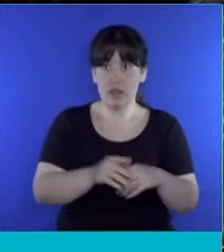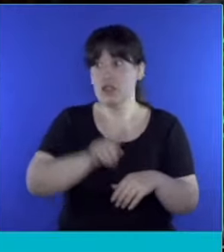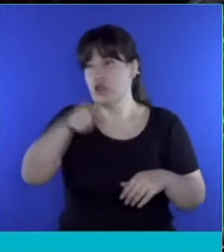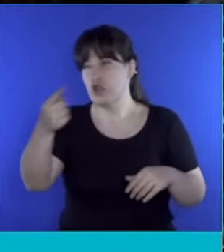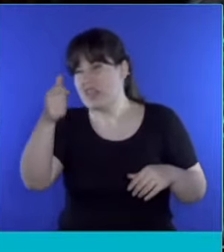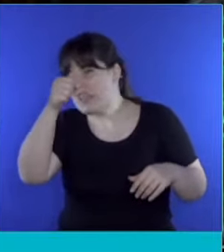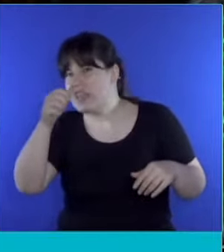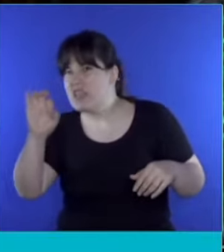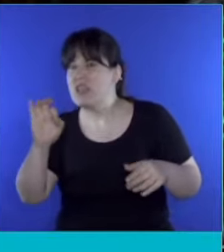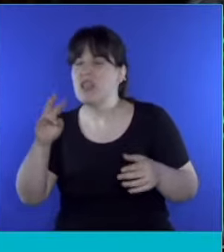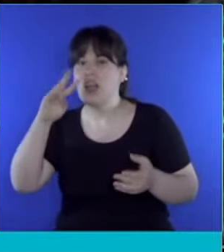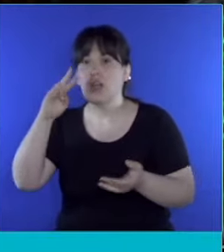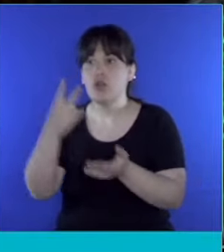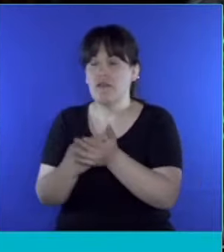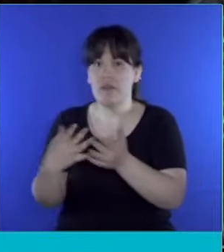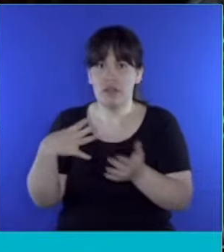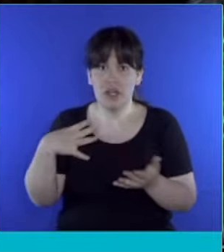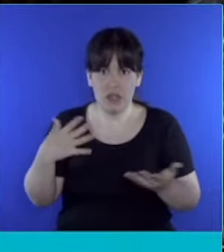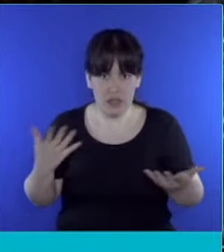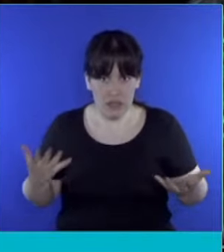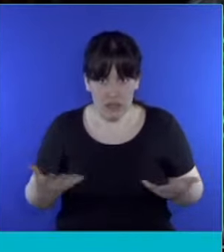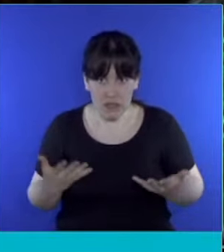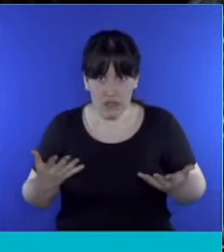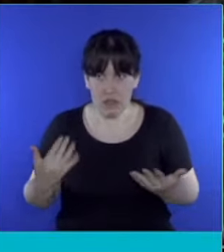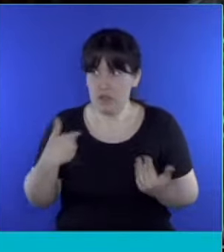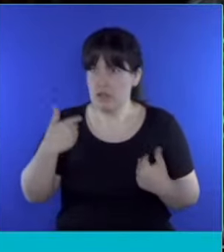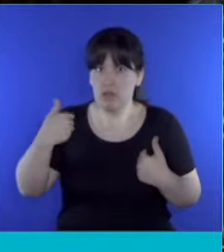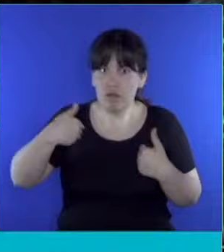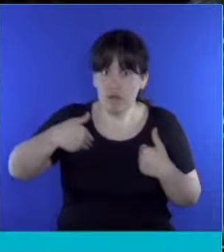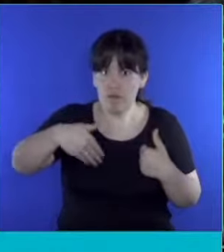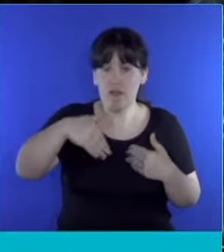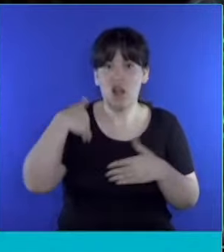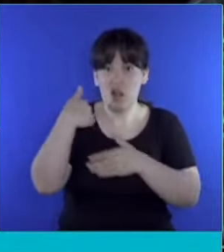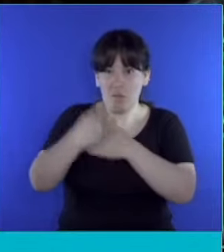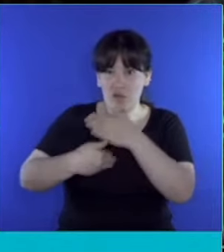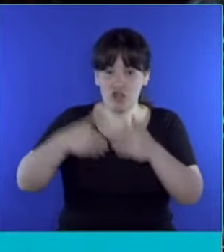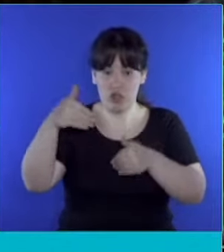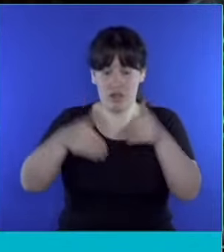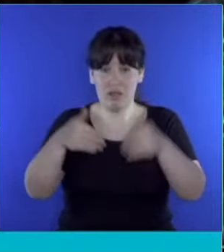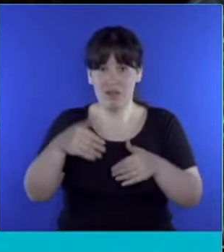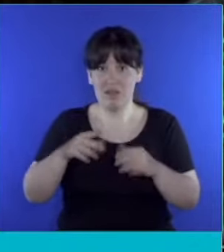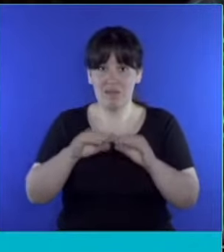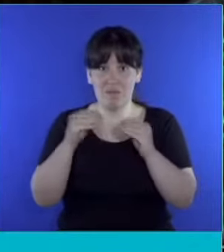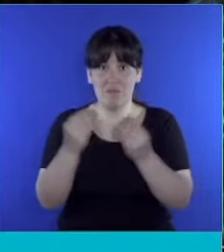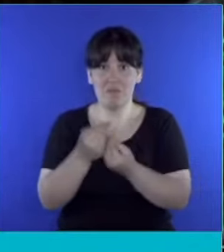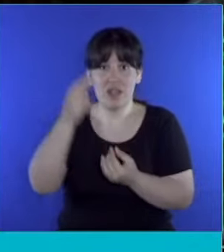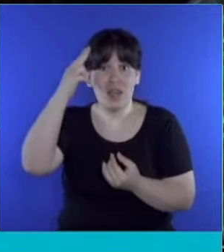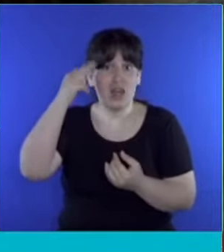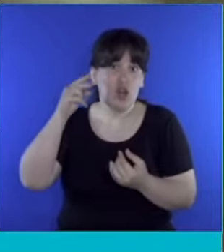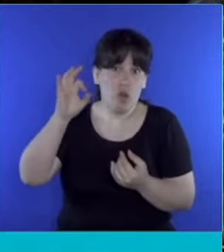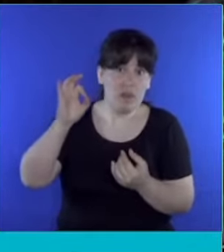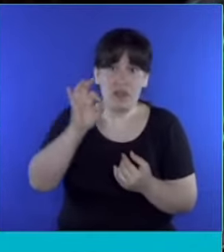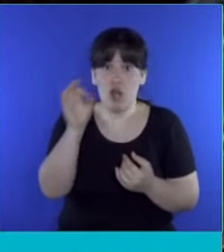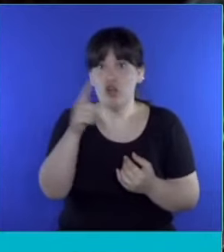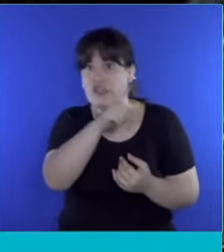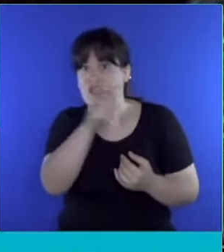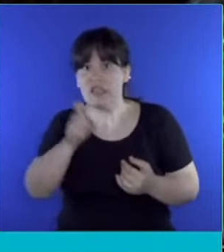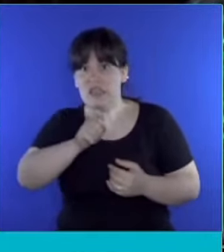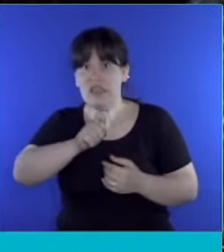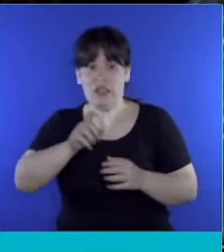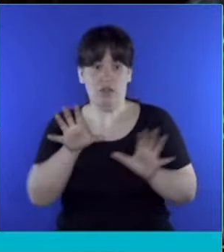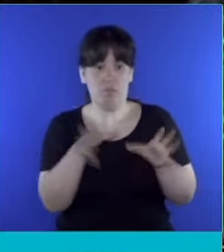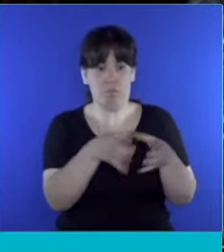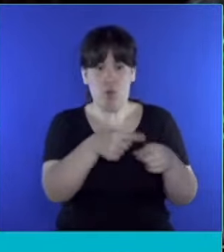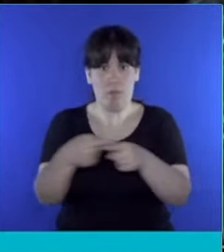reconocimiento. Eso significa que probablemente para cuando inicie el proceso electoral podamos tener 90 o 100 fuerzas políticas en